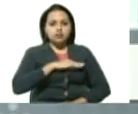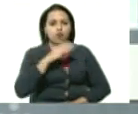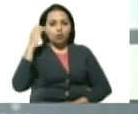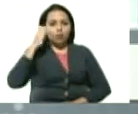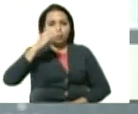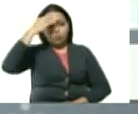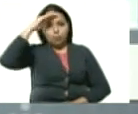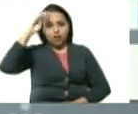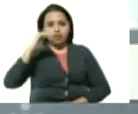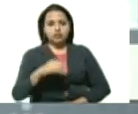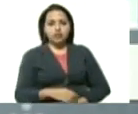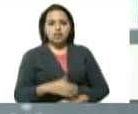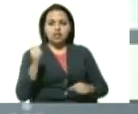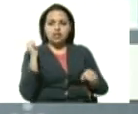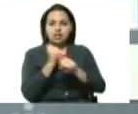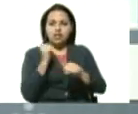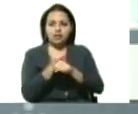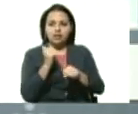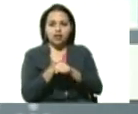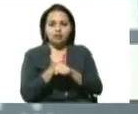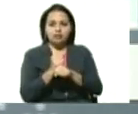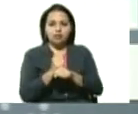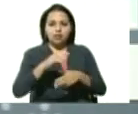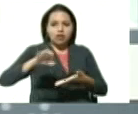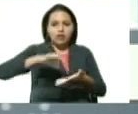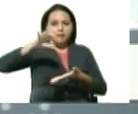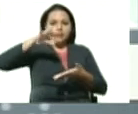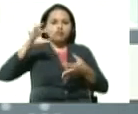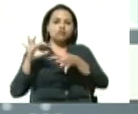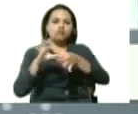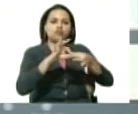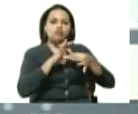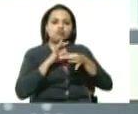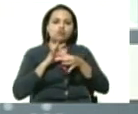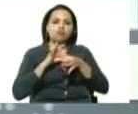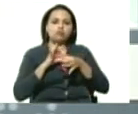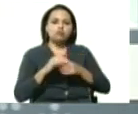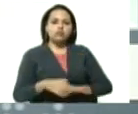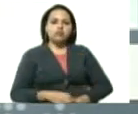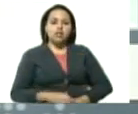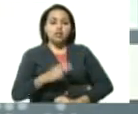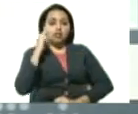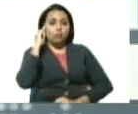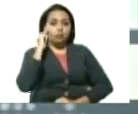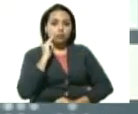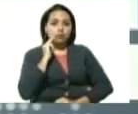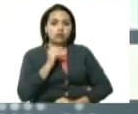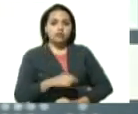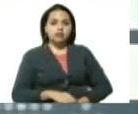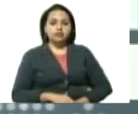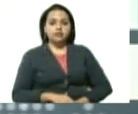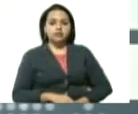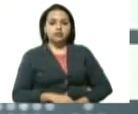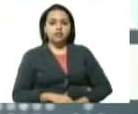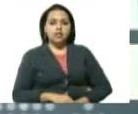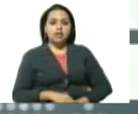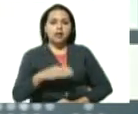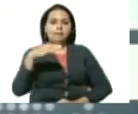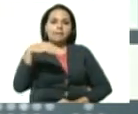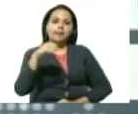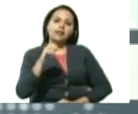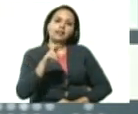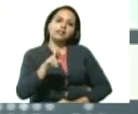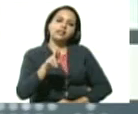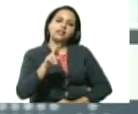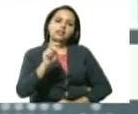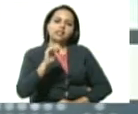trabajamos así con el espíritu de unión fraterna de Bolívar de Martí de Chávez y